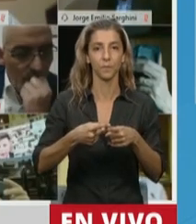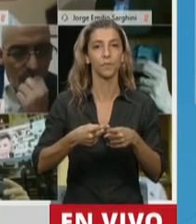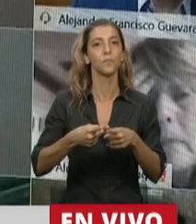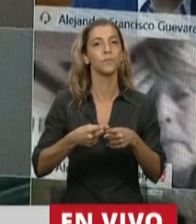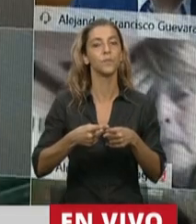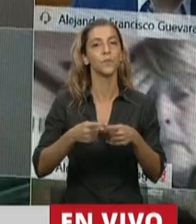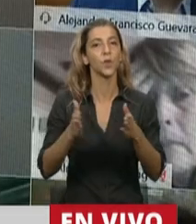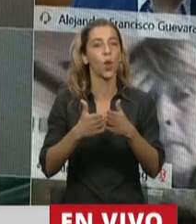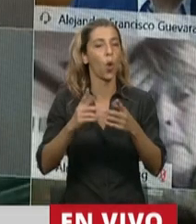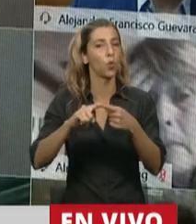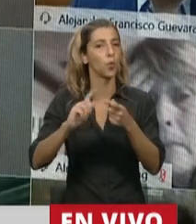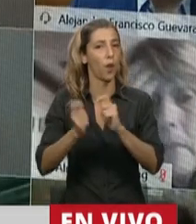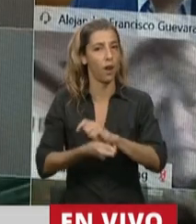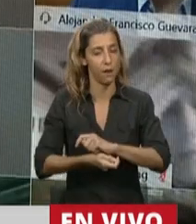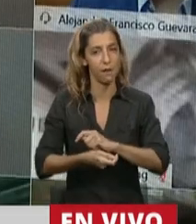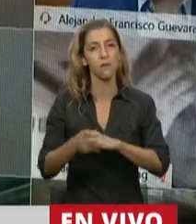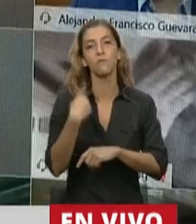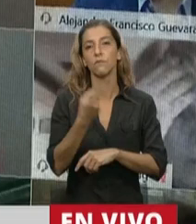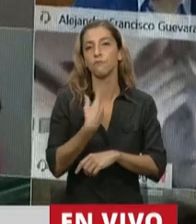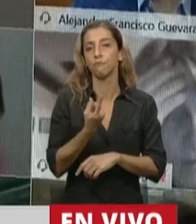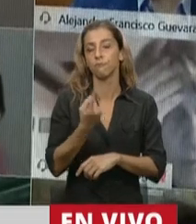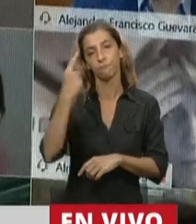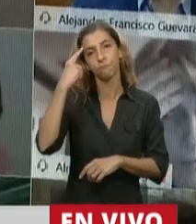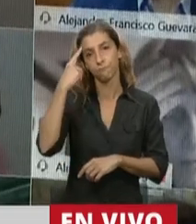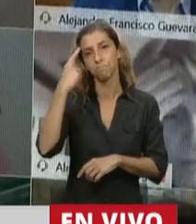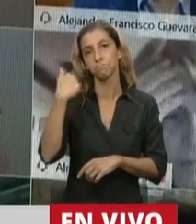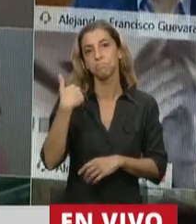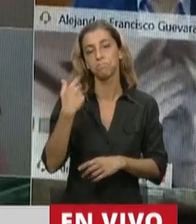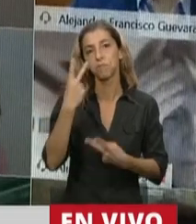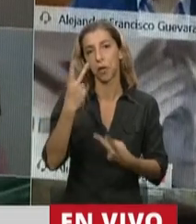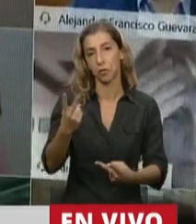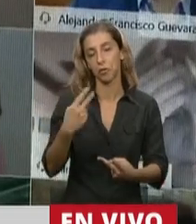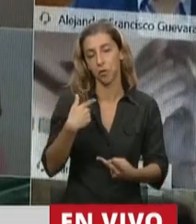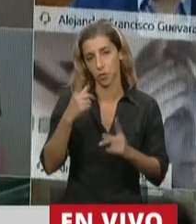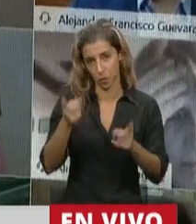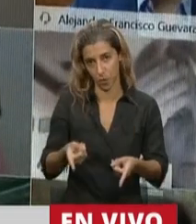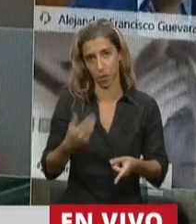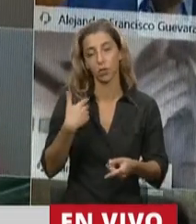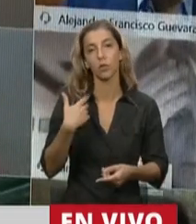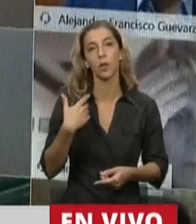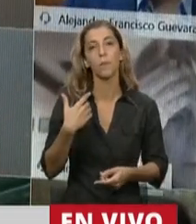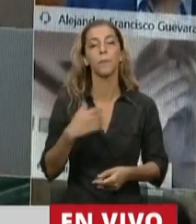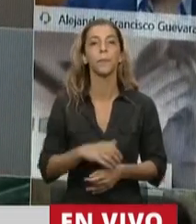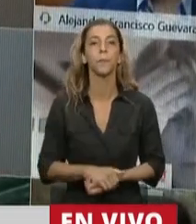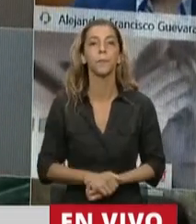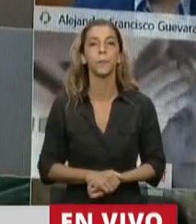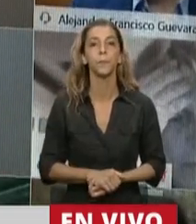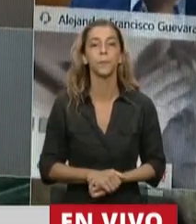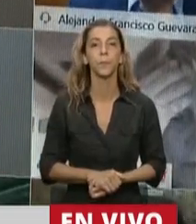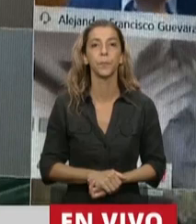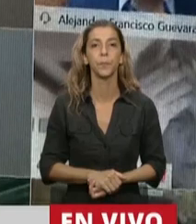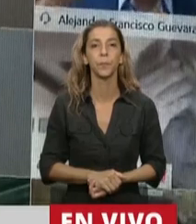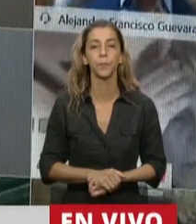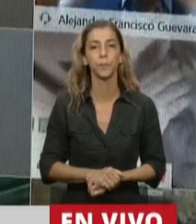Cambio unirnos al reconocimiento del Instituto de la